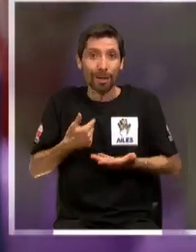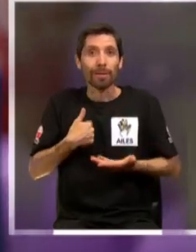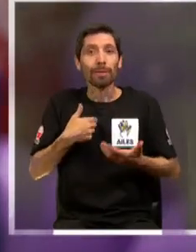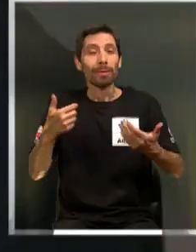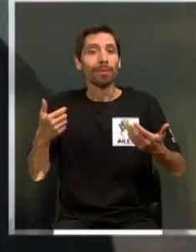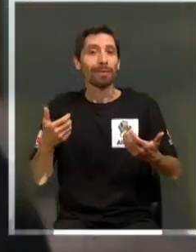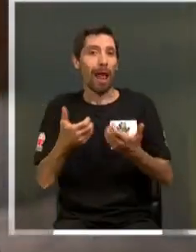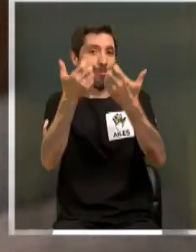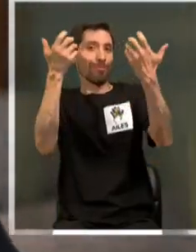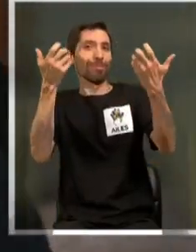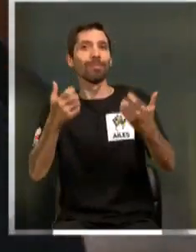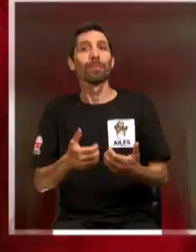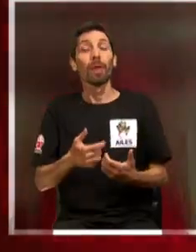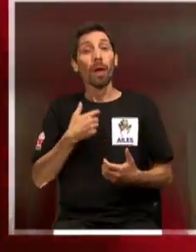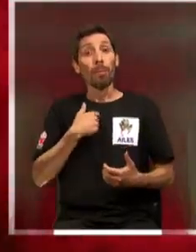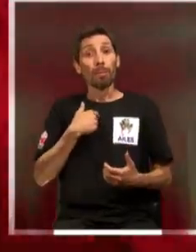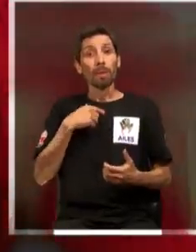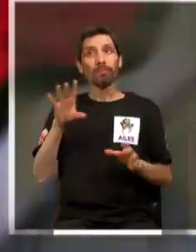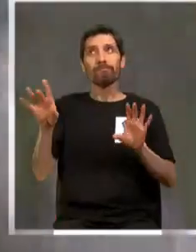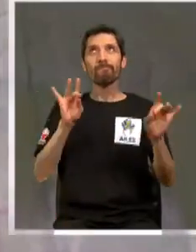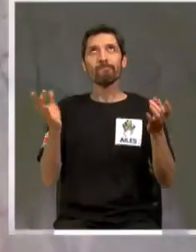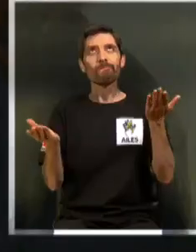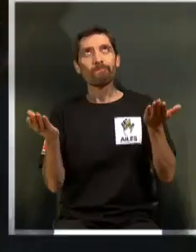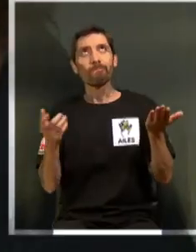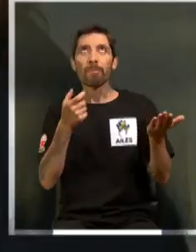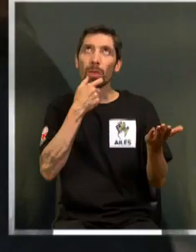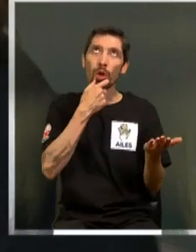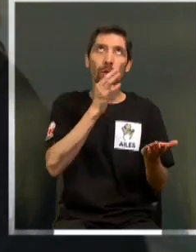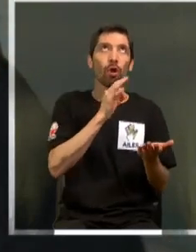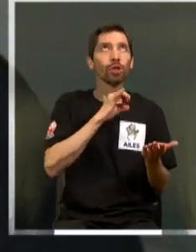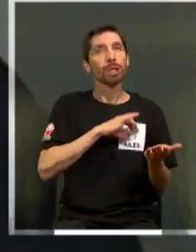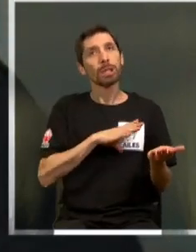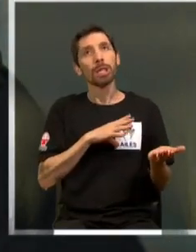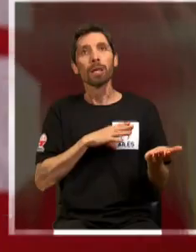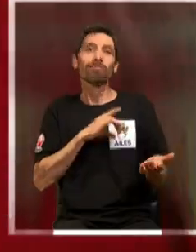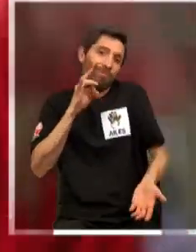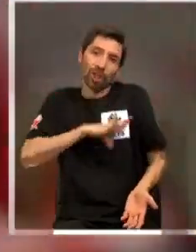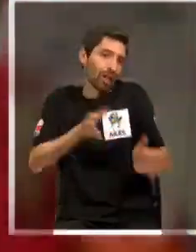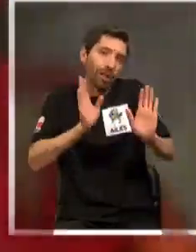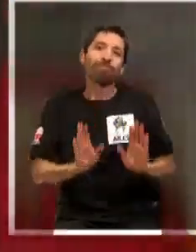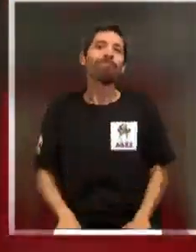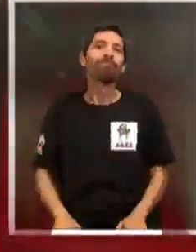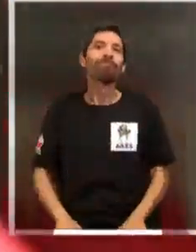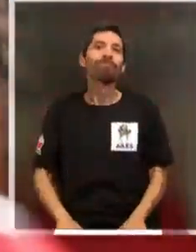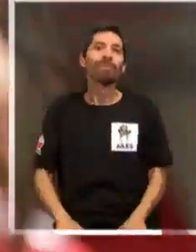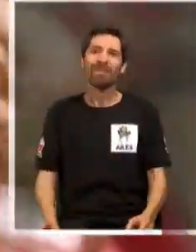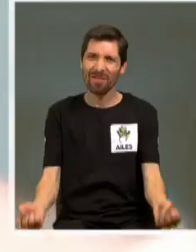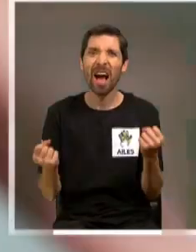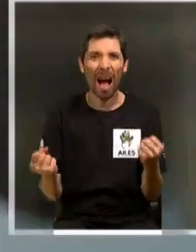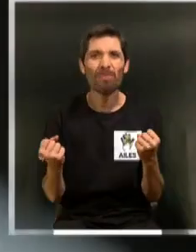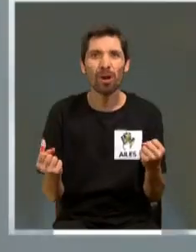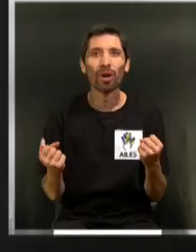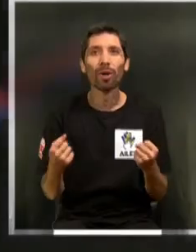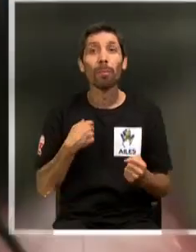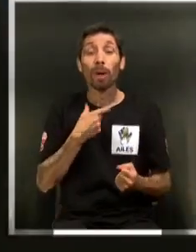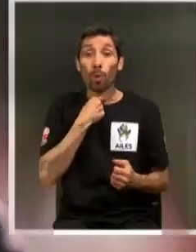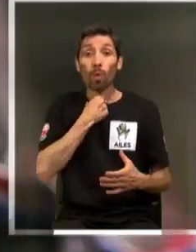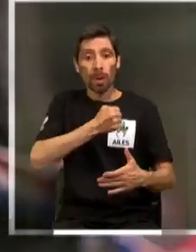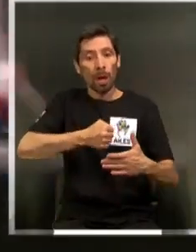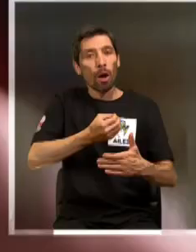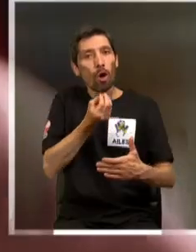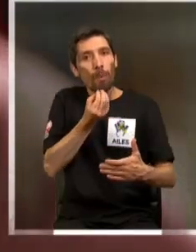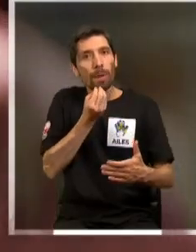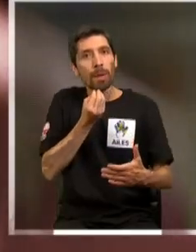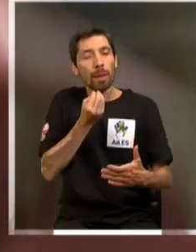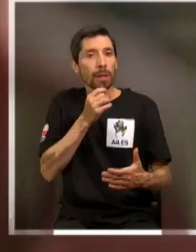Pero si a mí me dieron el hit quedarme en Mendoza o en Chile, Chile. Me gusta mucho la gastronomía chilena